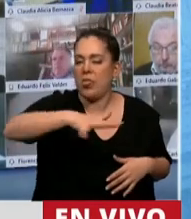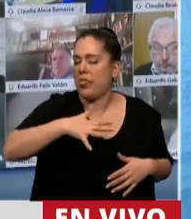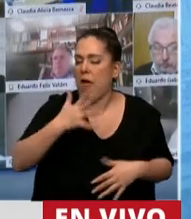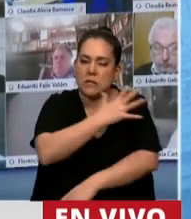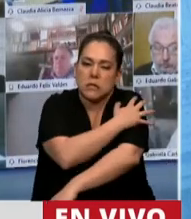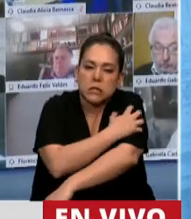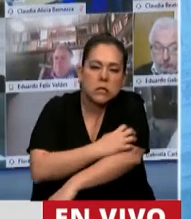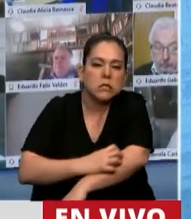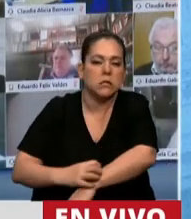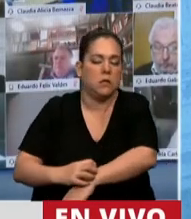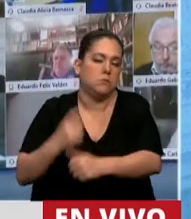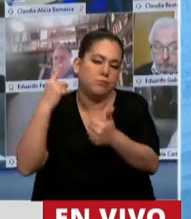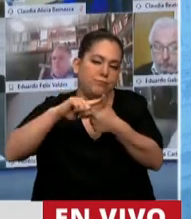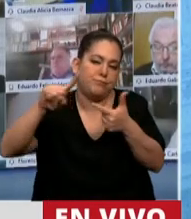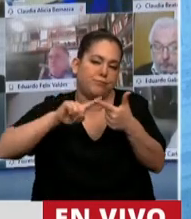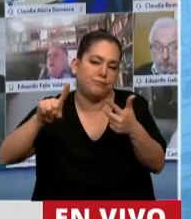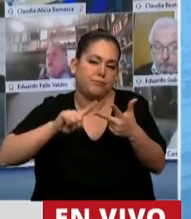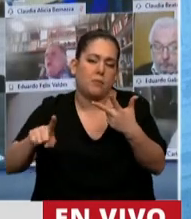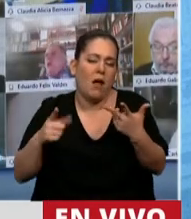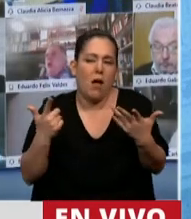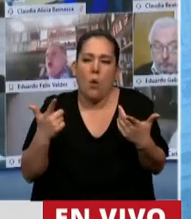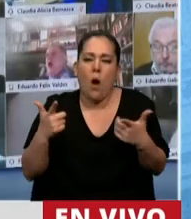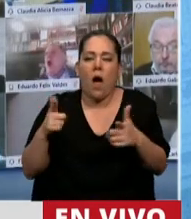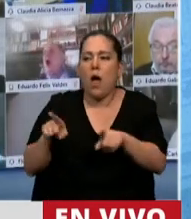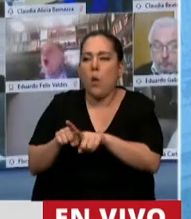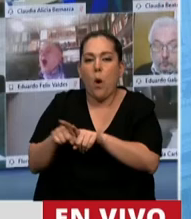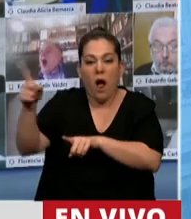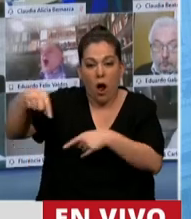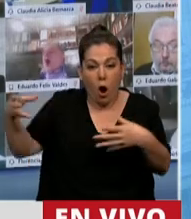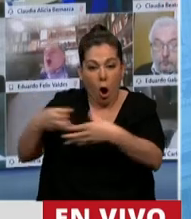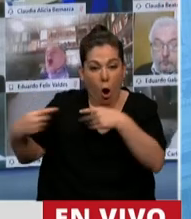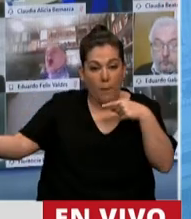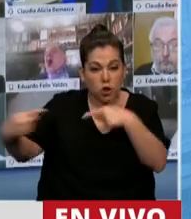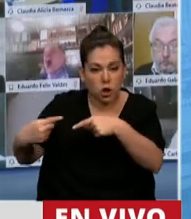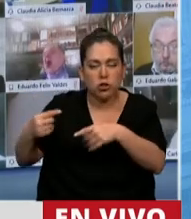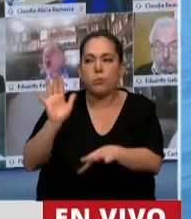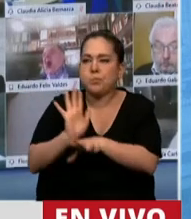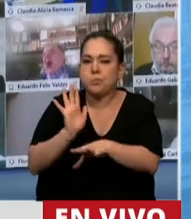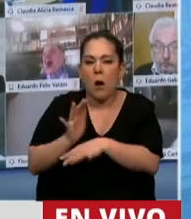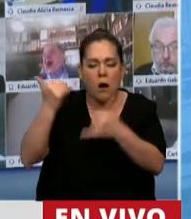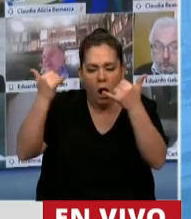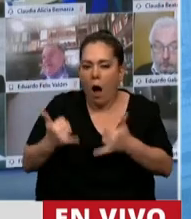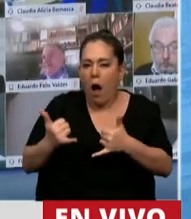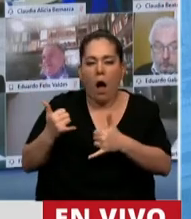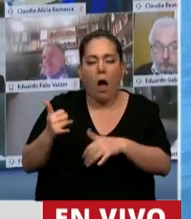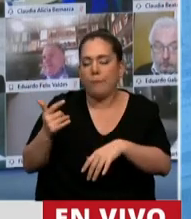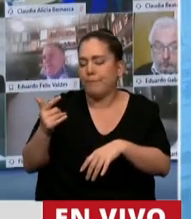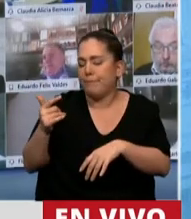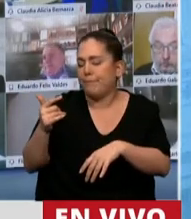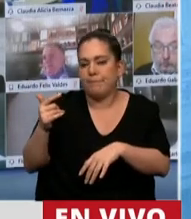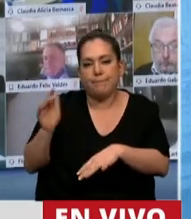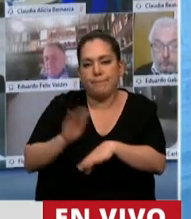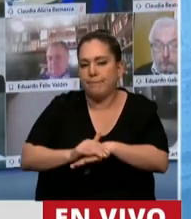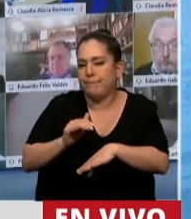pobreza. no hay palabras para definir la actitud irresponsable y chantajista